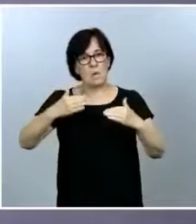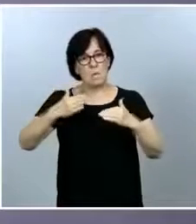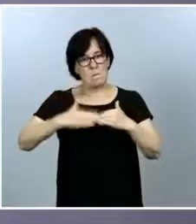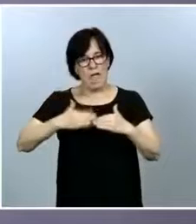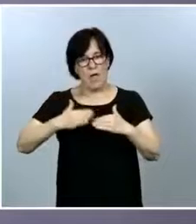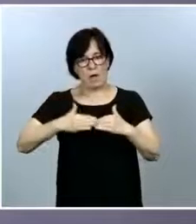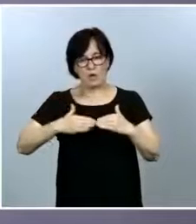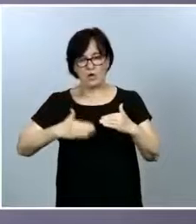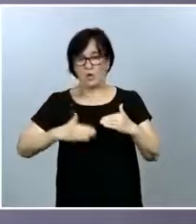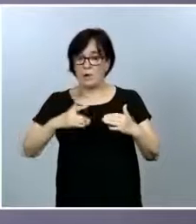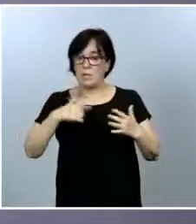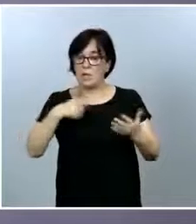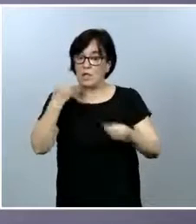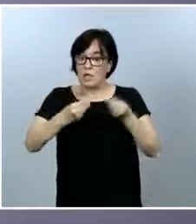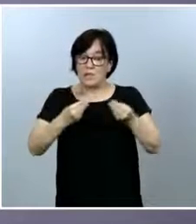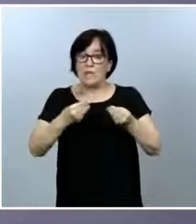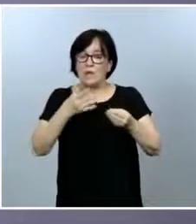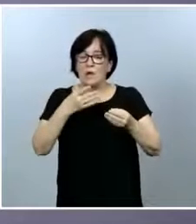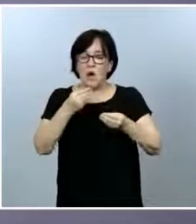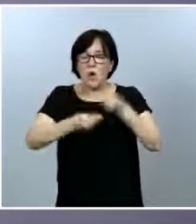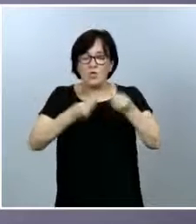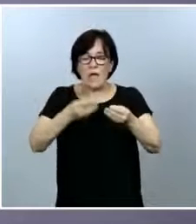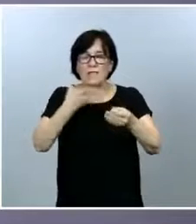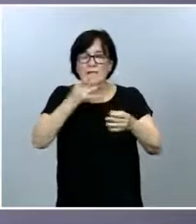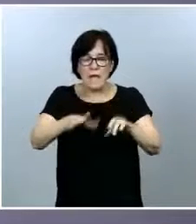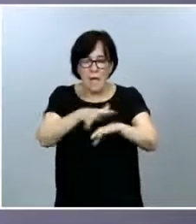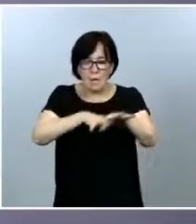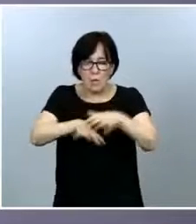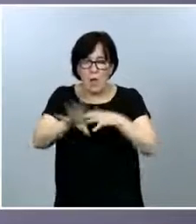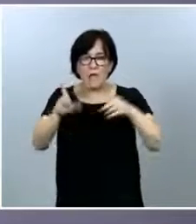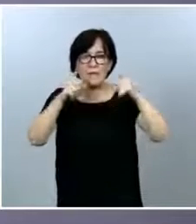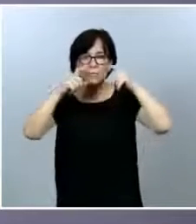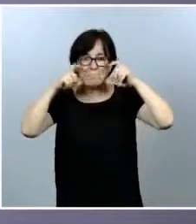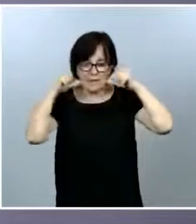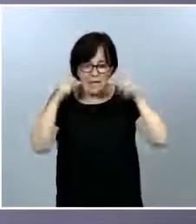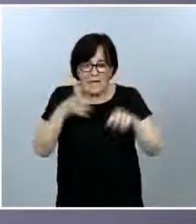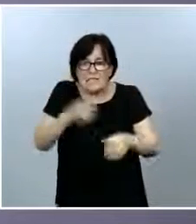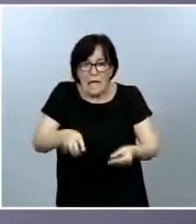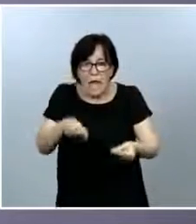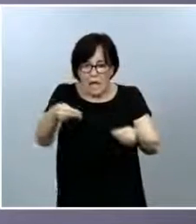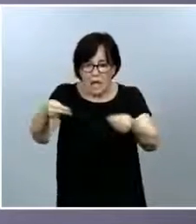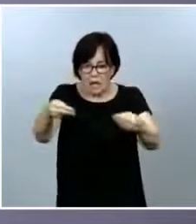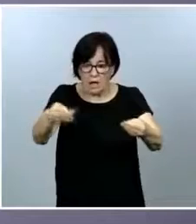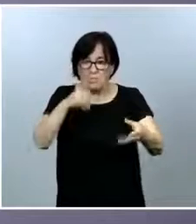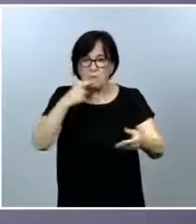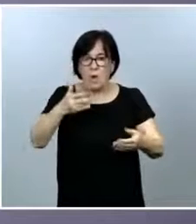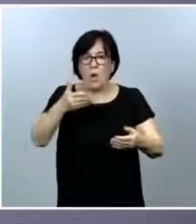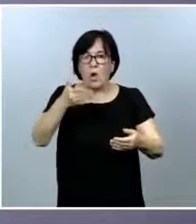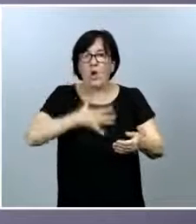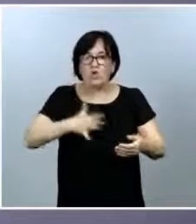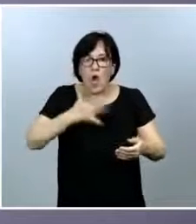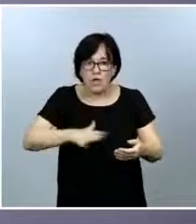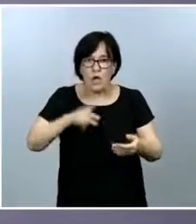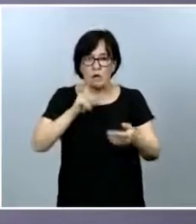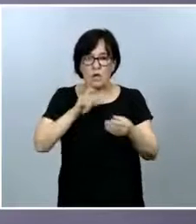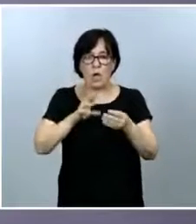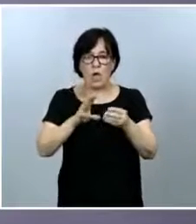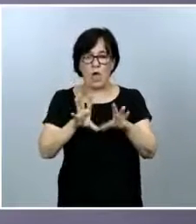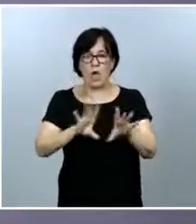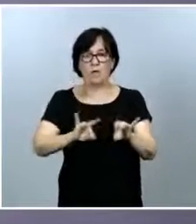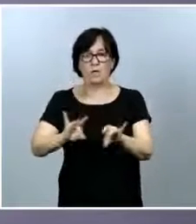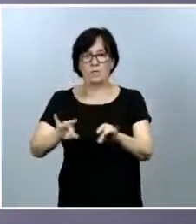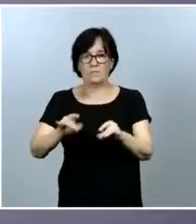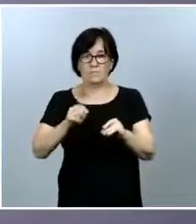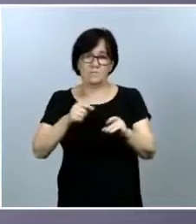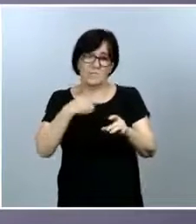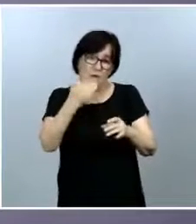sabemos quién ha utilizado esos guantes, quién ha utilizado esas mascarillas, no sabemos quién ha tosido en ellos o quién ha manipulado secreciones con esos